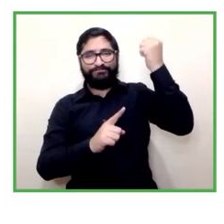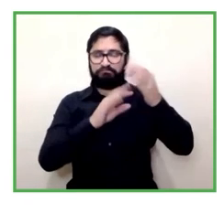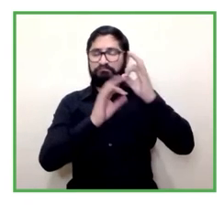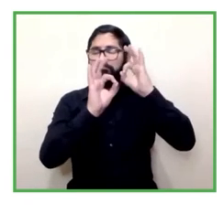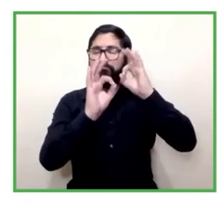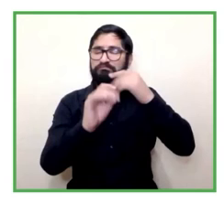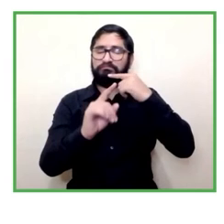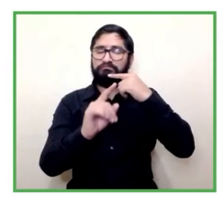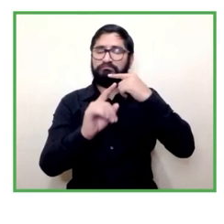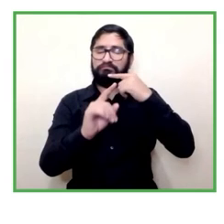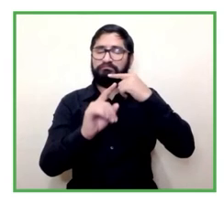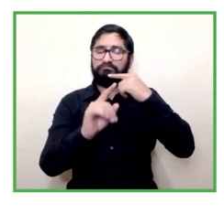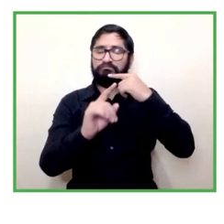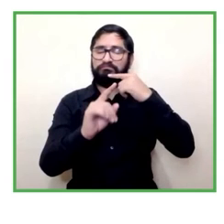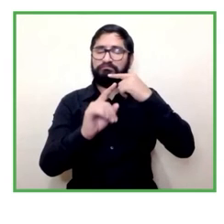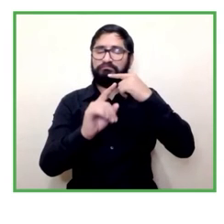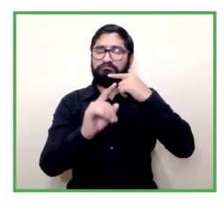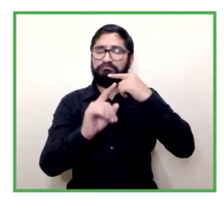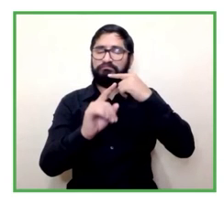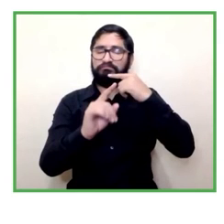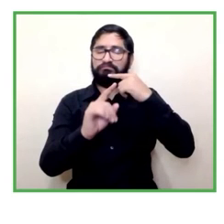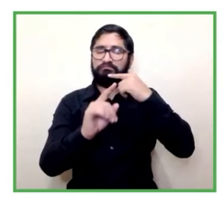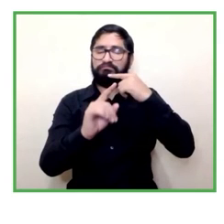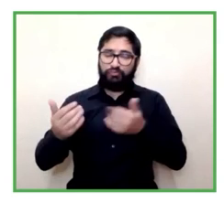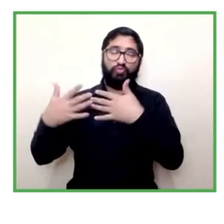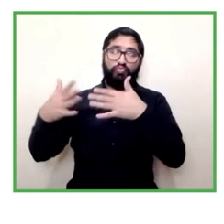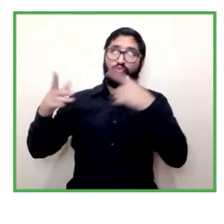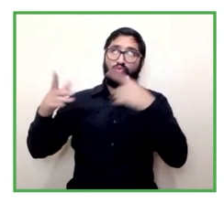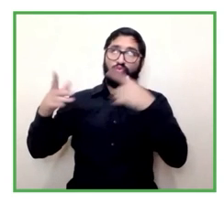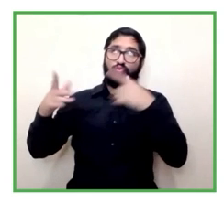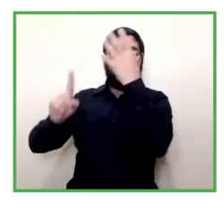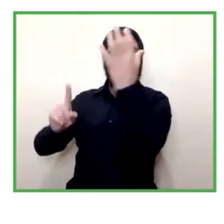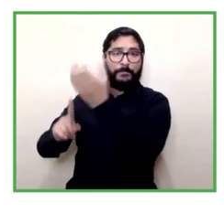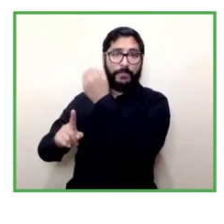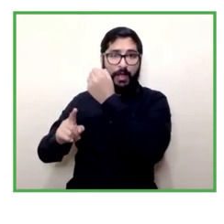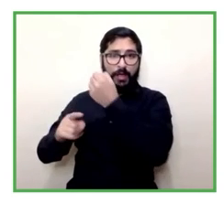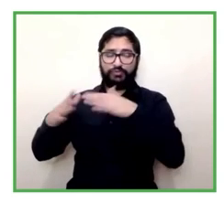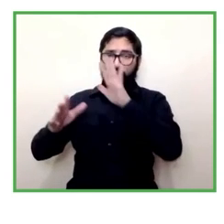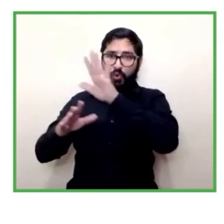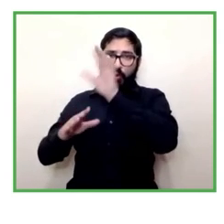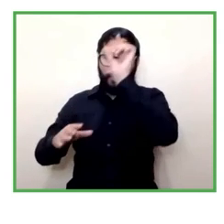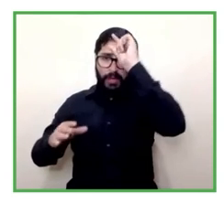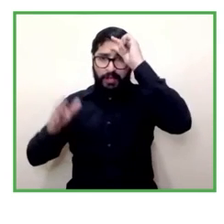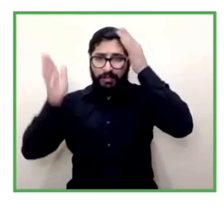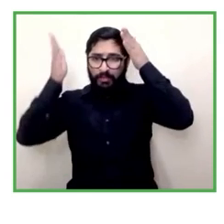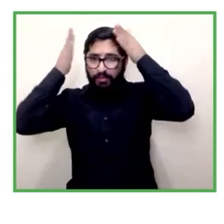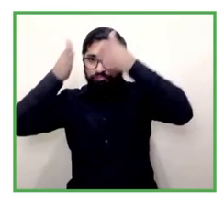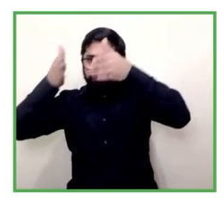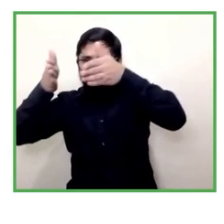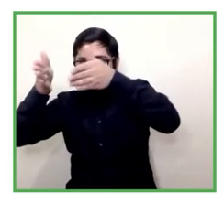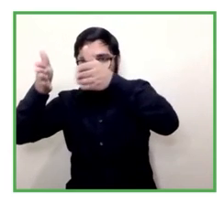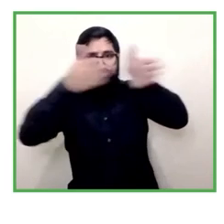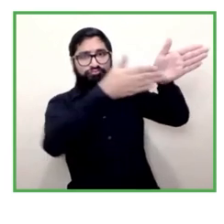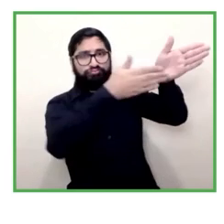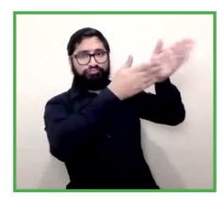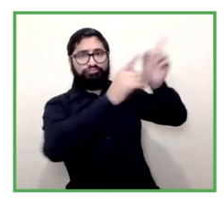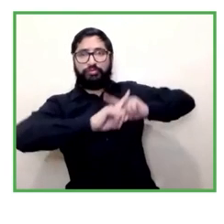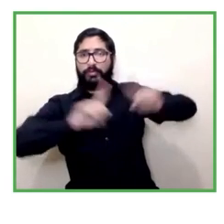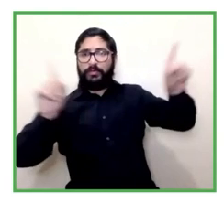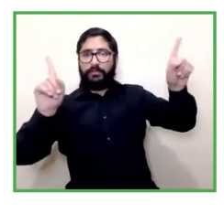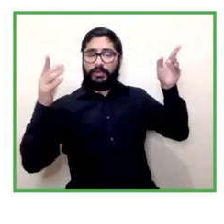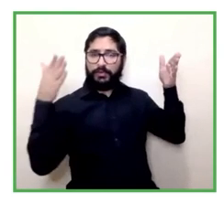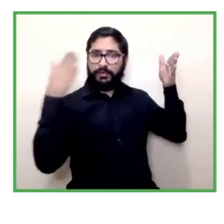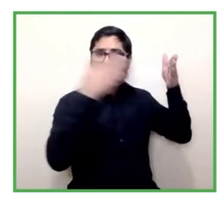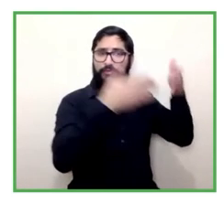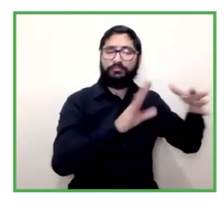una de las grandes desafíos que es cambios de paradigma otros enfoques y que esos enfoques de los cuales han permeado el conjunto de